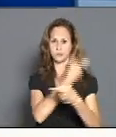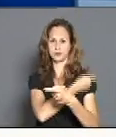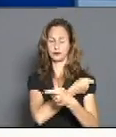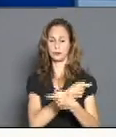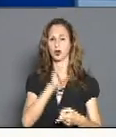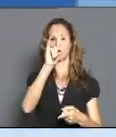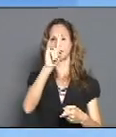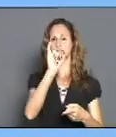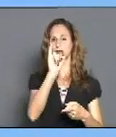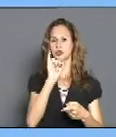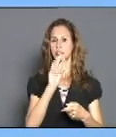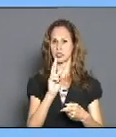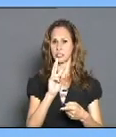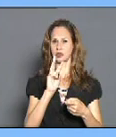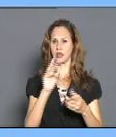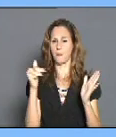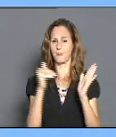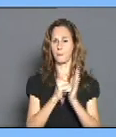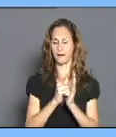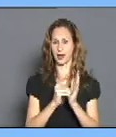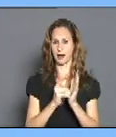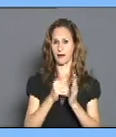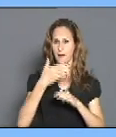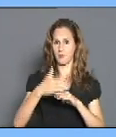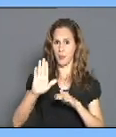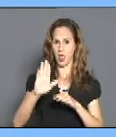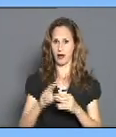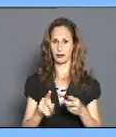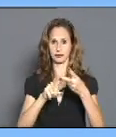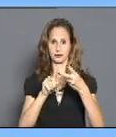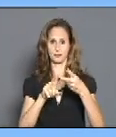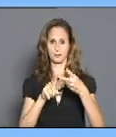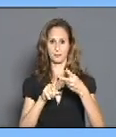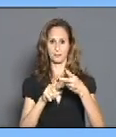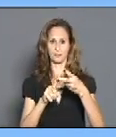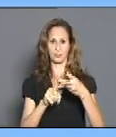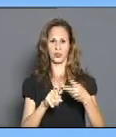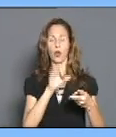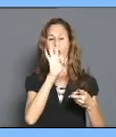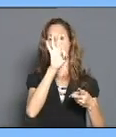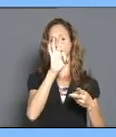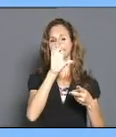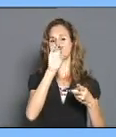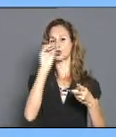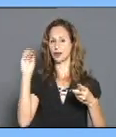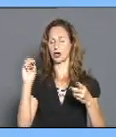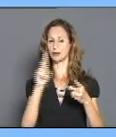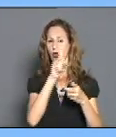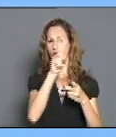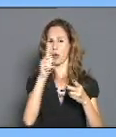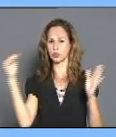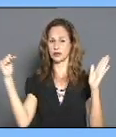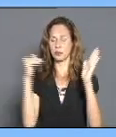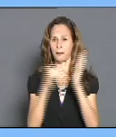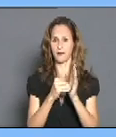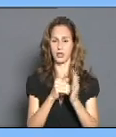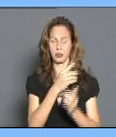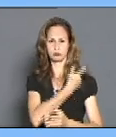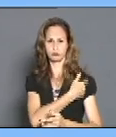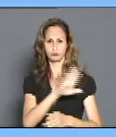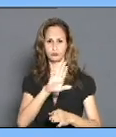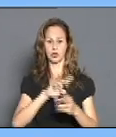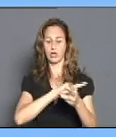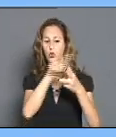963.805 holguineros. Con segunda, 811.433. Y con el esquema